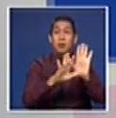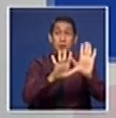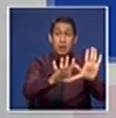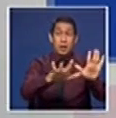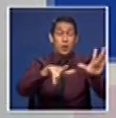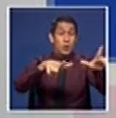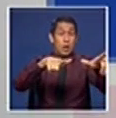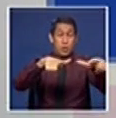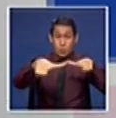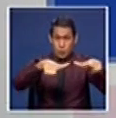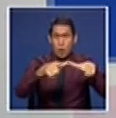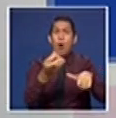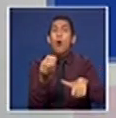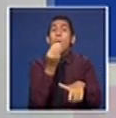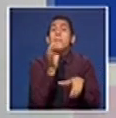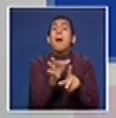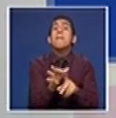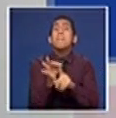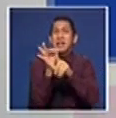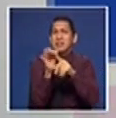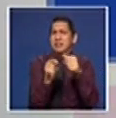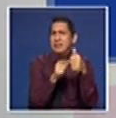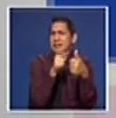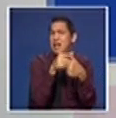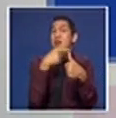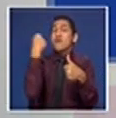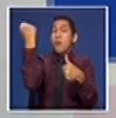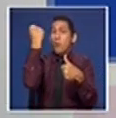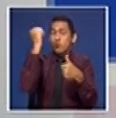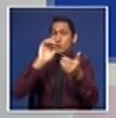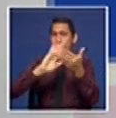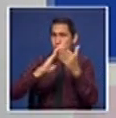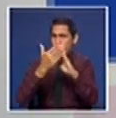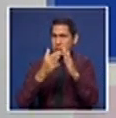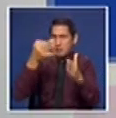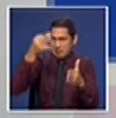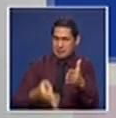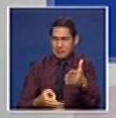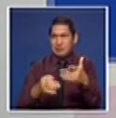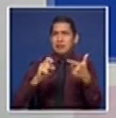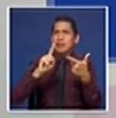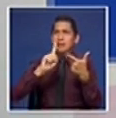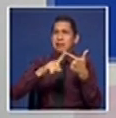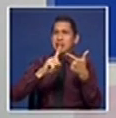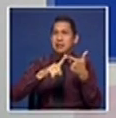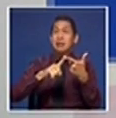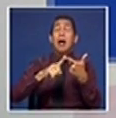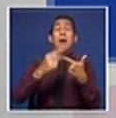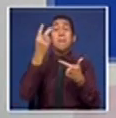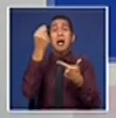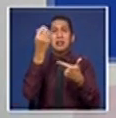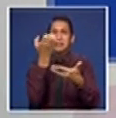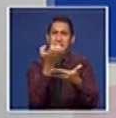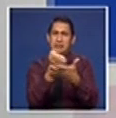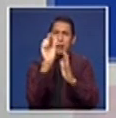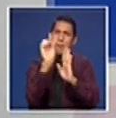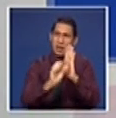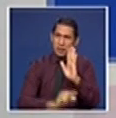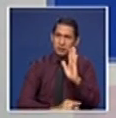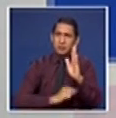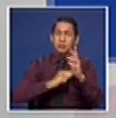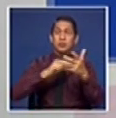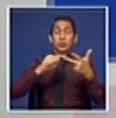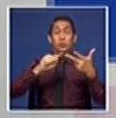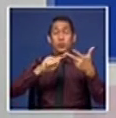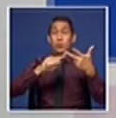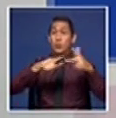con una especialidad en cocina reconocida por la comunidad por su calidad. Su oferta debe contemplar precios económicos, tener una